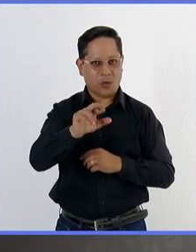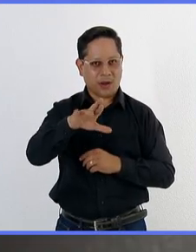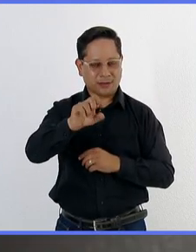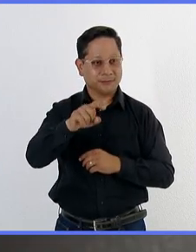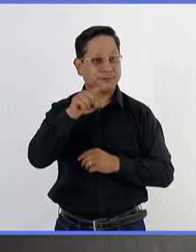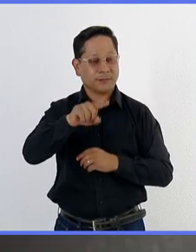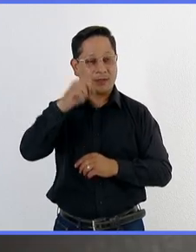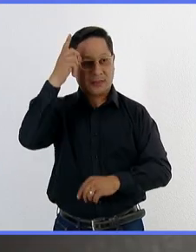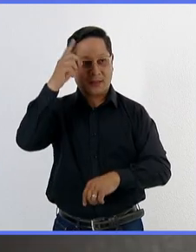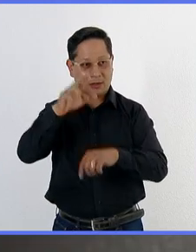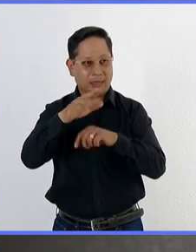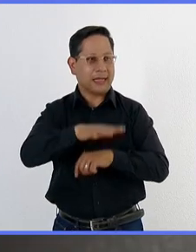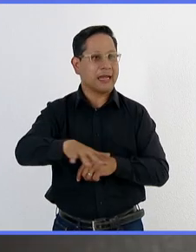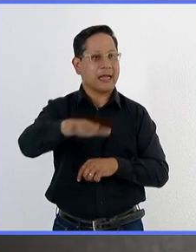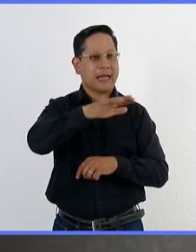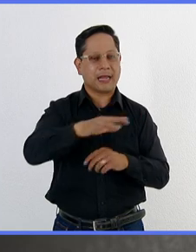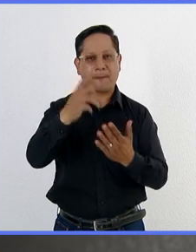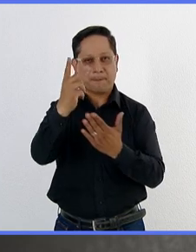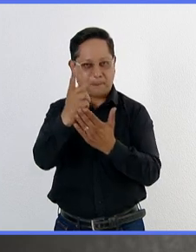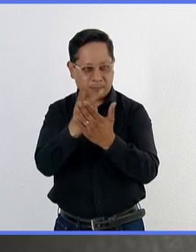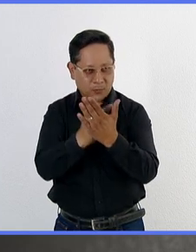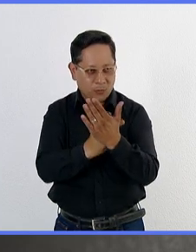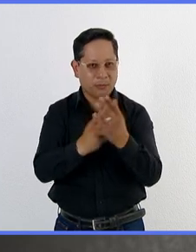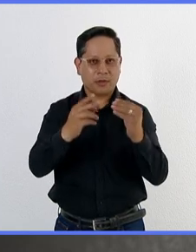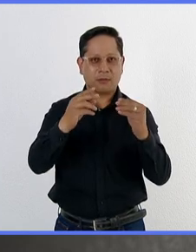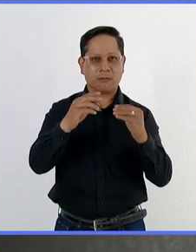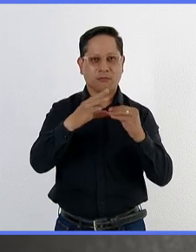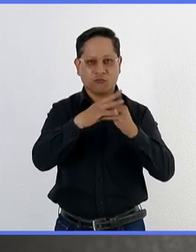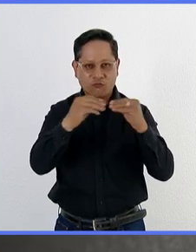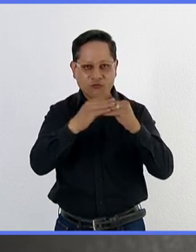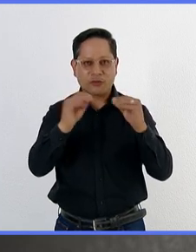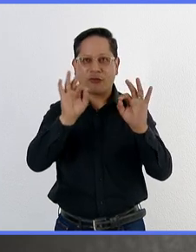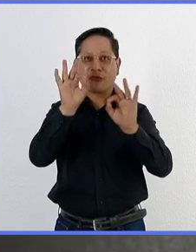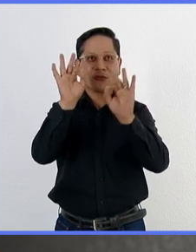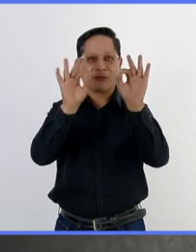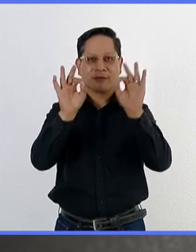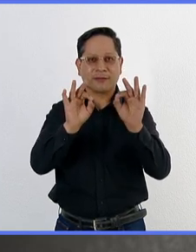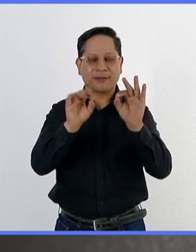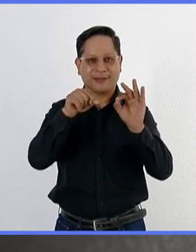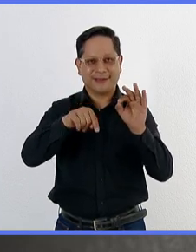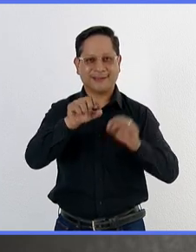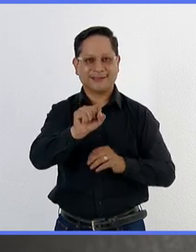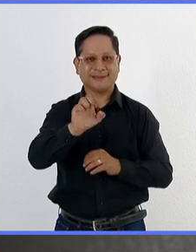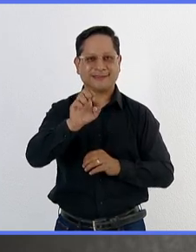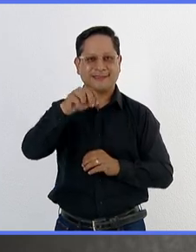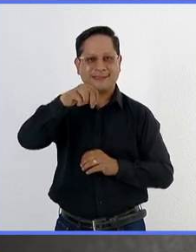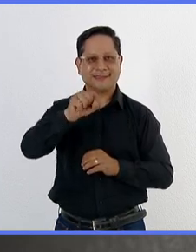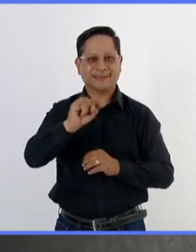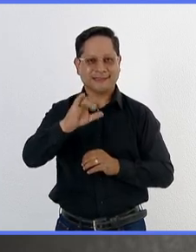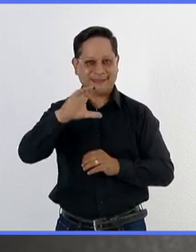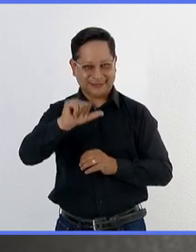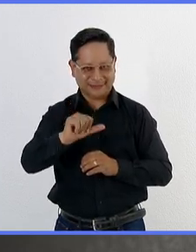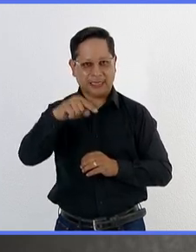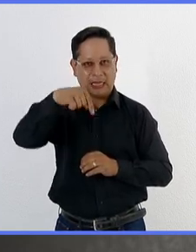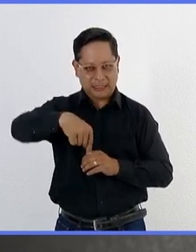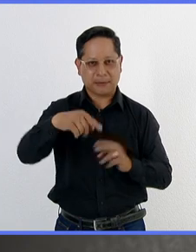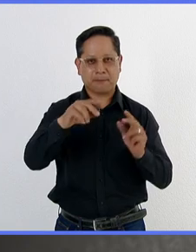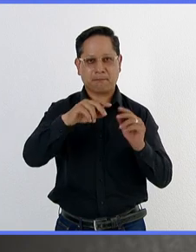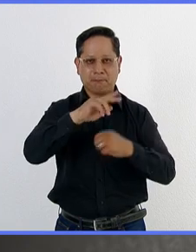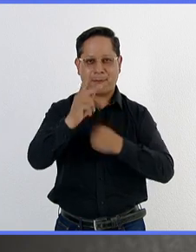directora del Programa Nacional de Moscas de la Fruta, del Senacica, este Servicio Nacional de Sanidad, Inocuidad y Calidad Agroalimentaria